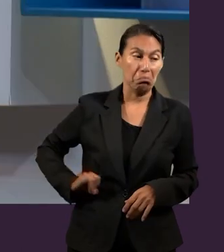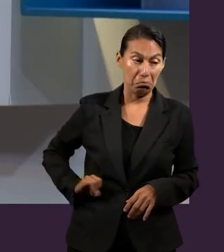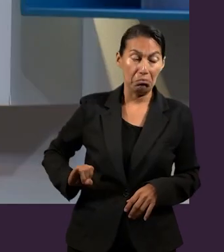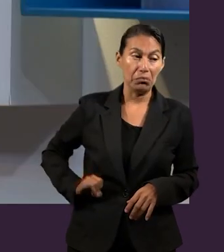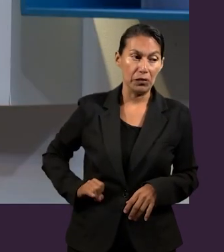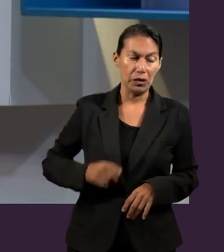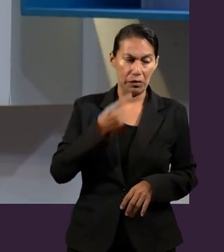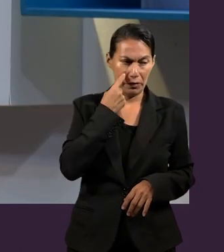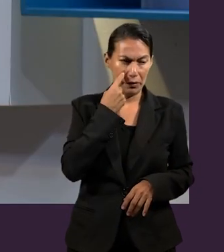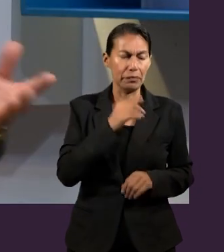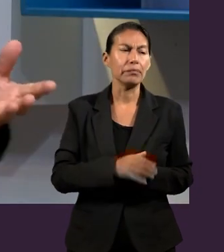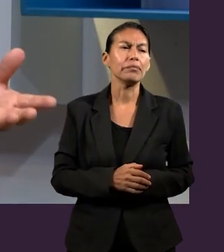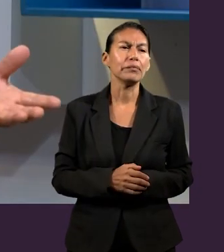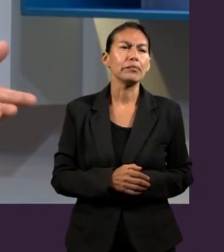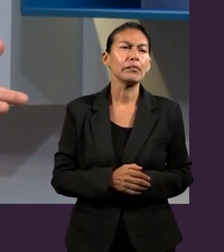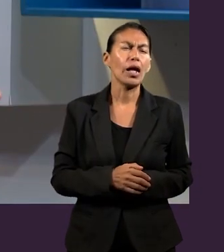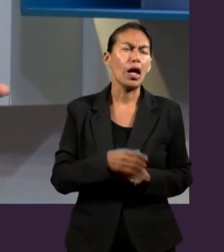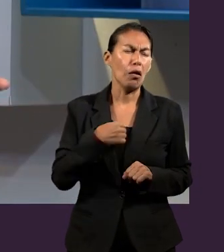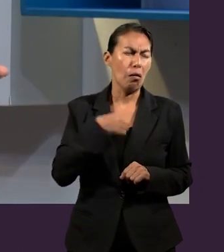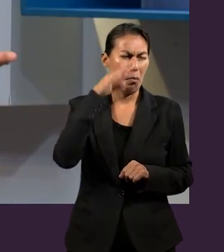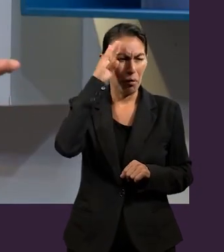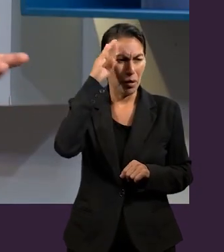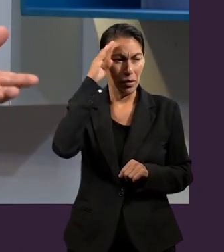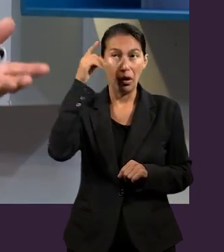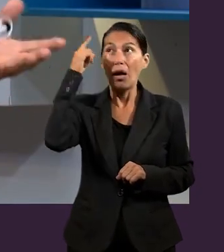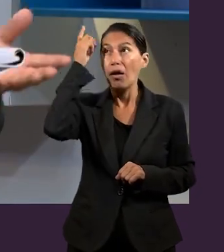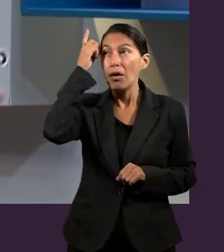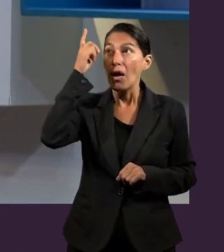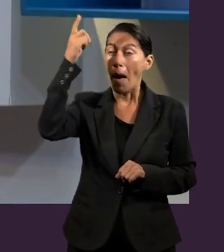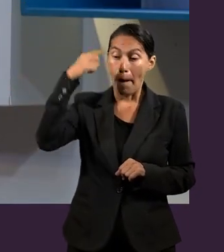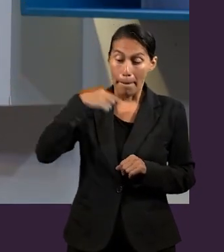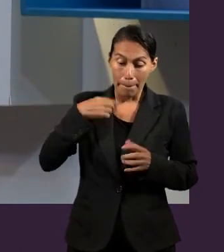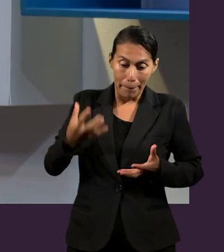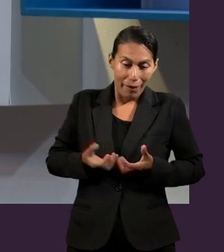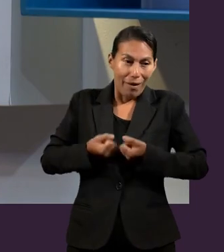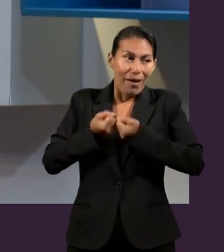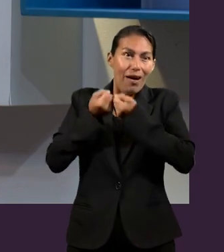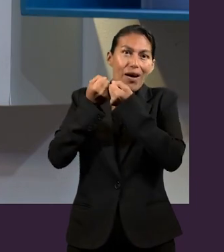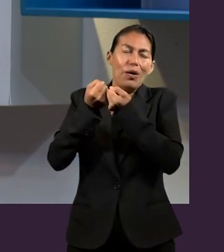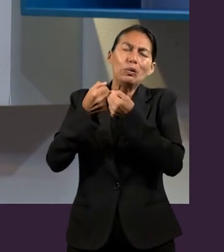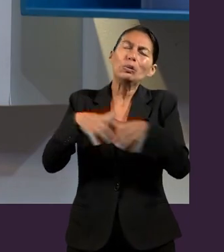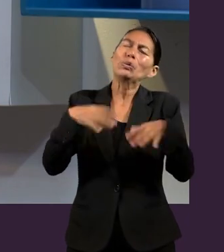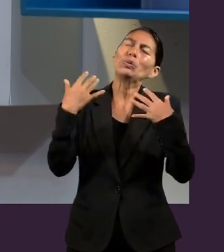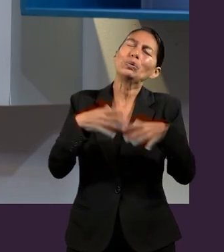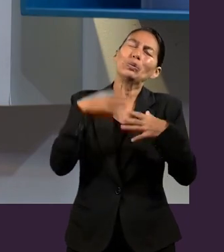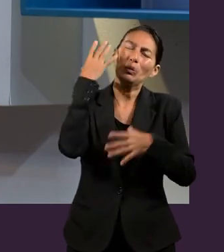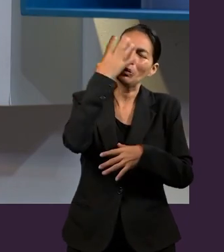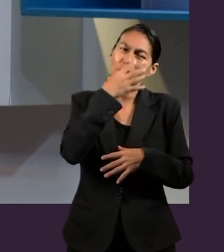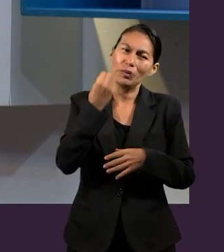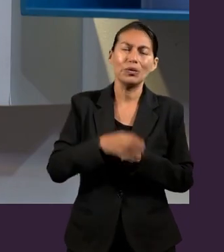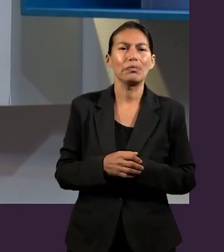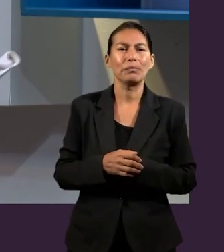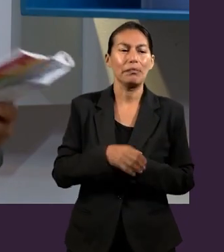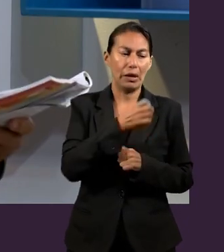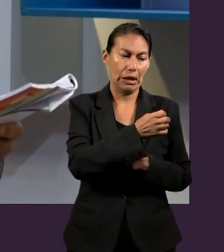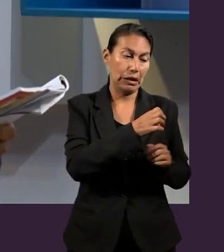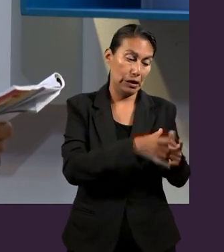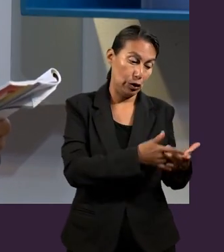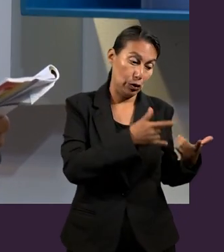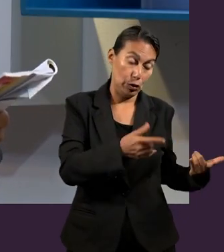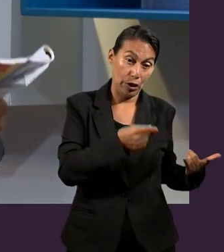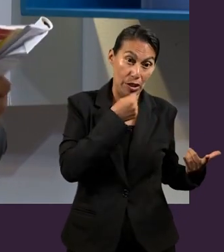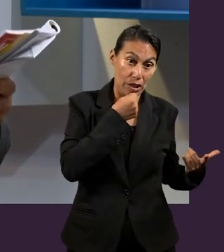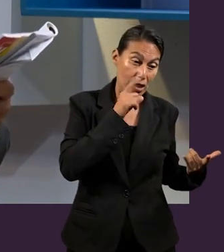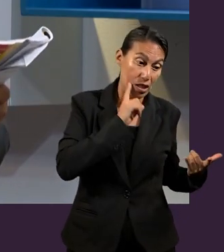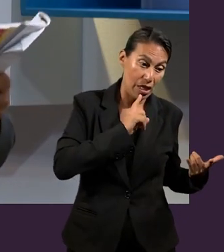y es novedoso y es muy lindo pensarlo así, de que estamos ejemplificados, pues ampliamente,